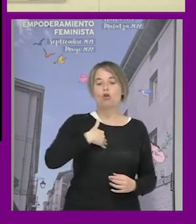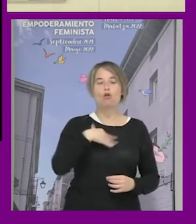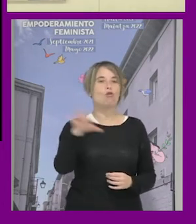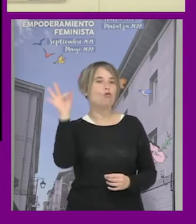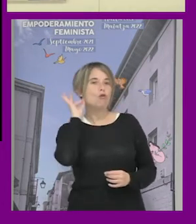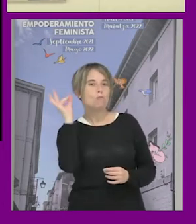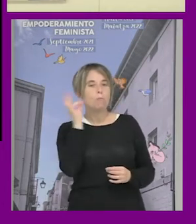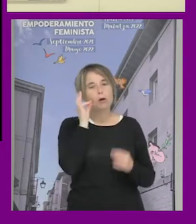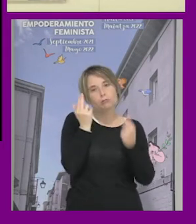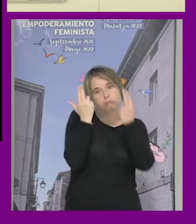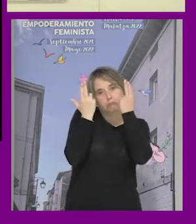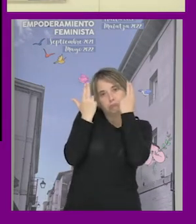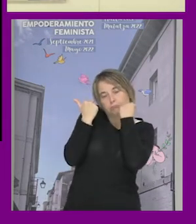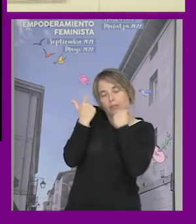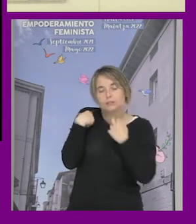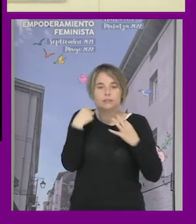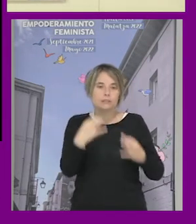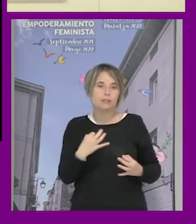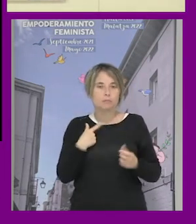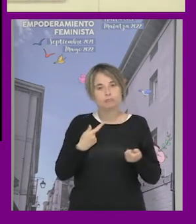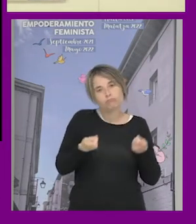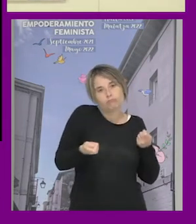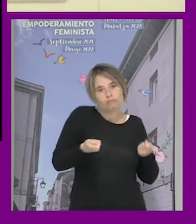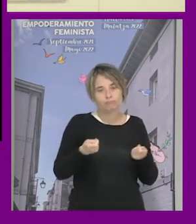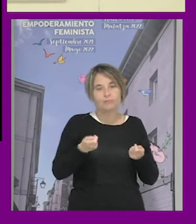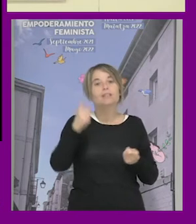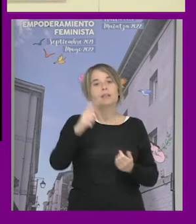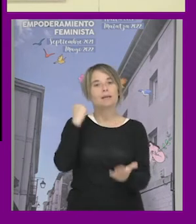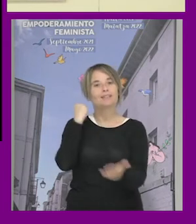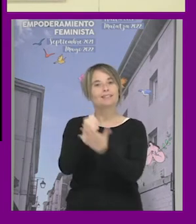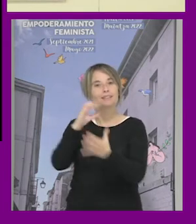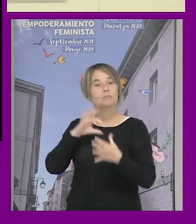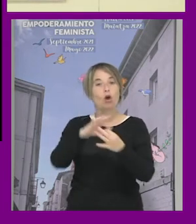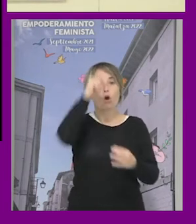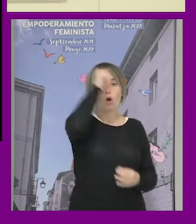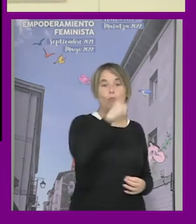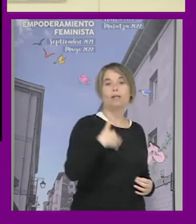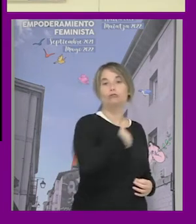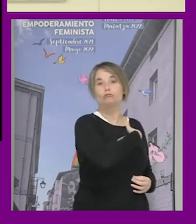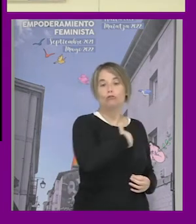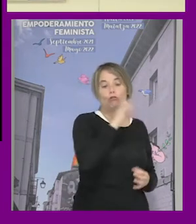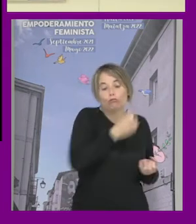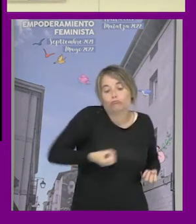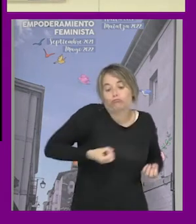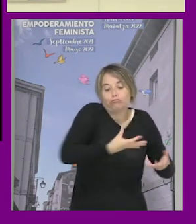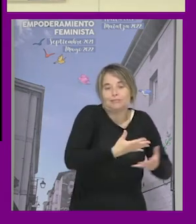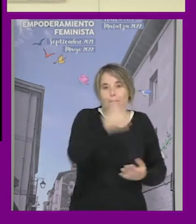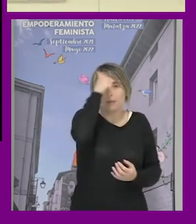mujer recatada que se preserva y el estigma también asociado a hombres que no tienen un rol o una expresión masculina